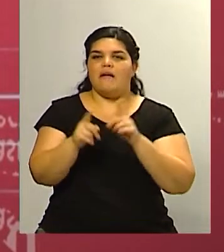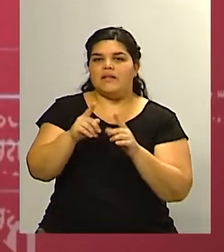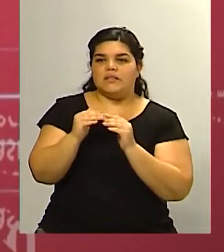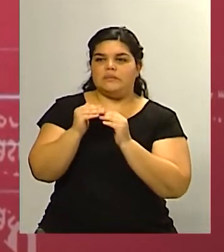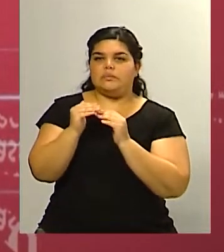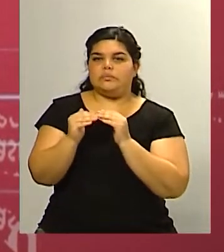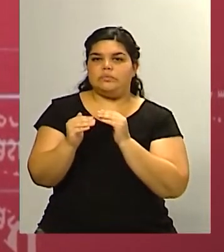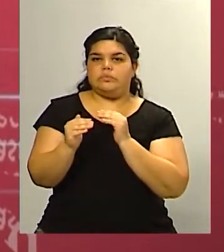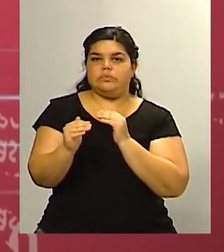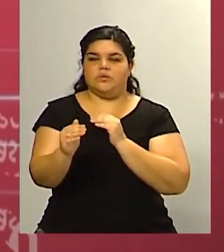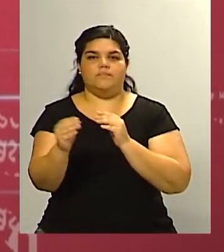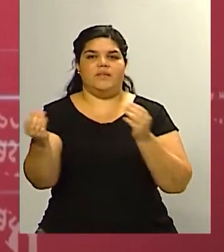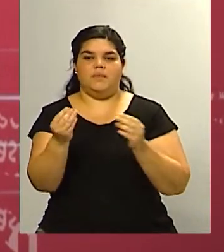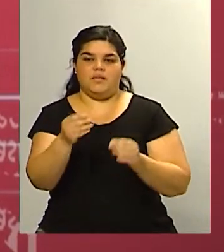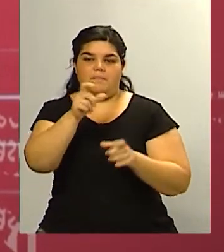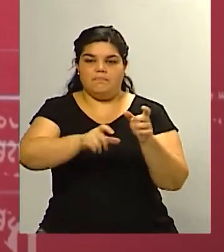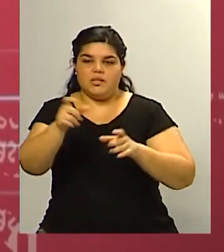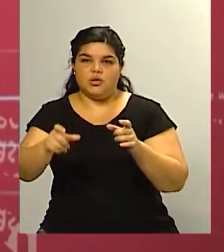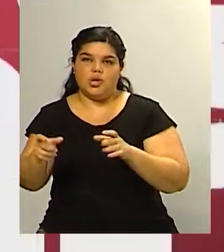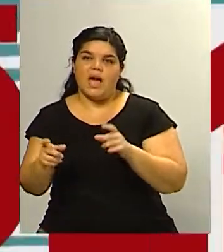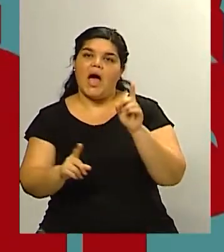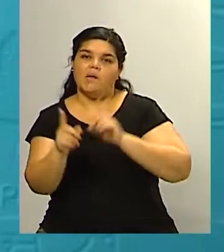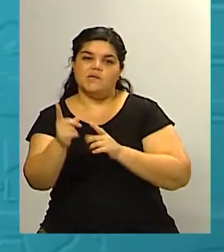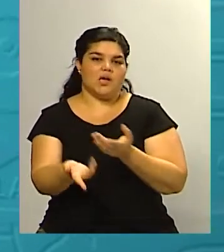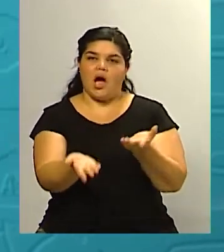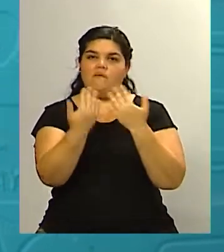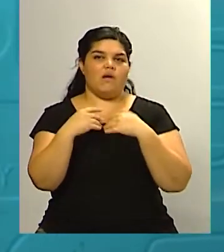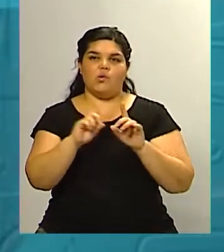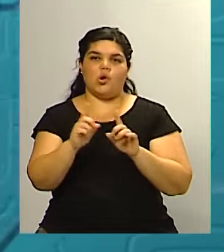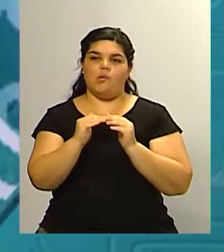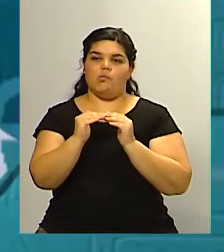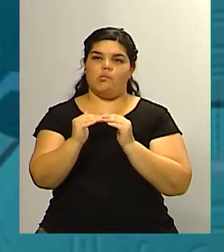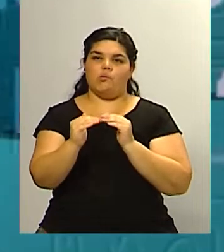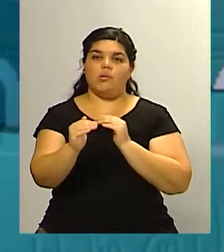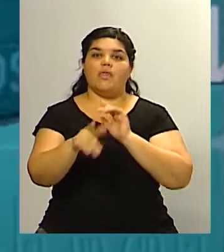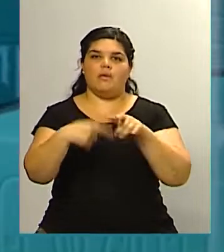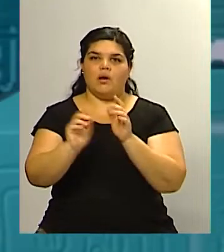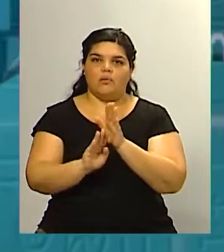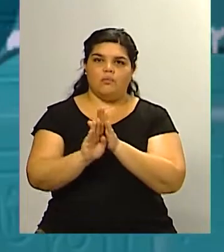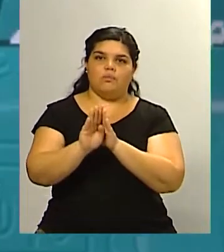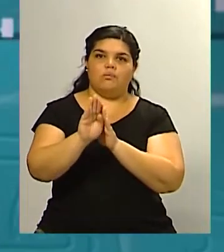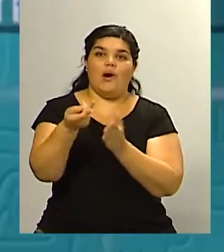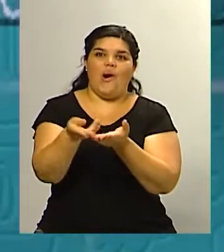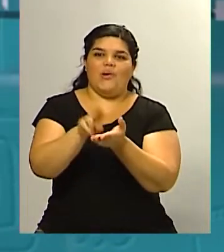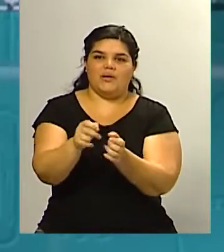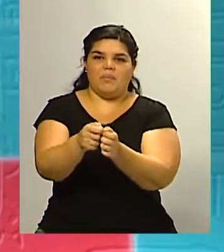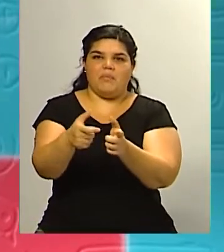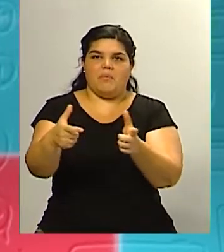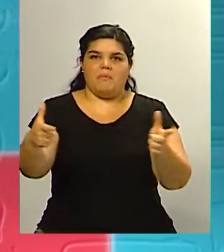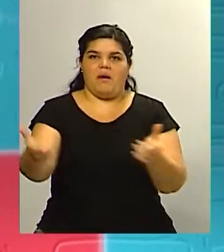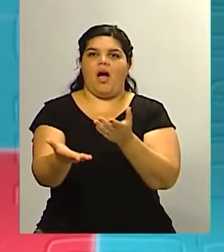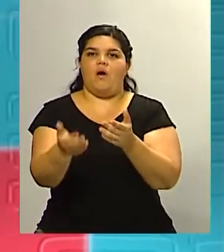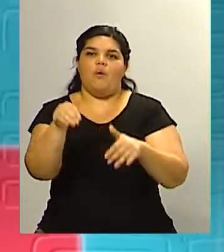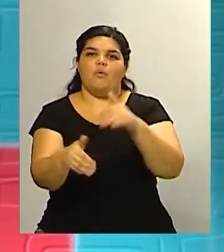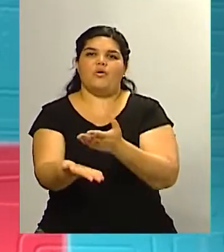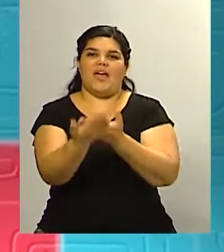esa gente vuelve a votarlos pero digo los números del peronismo no han sido buenos en las últimas elecciones y creo que